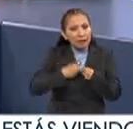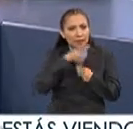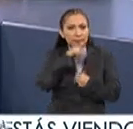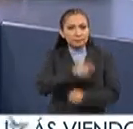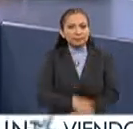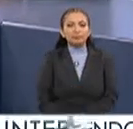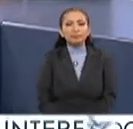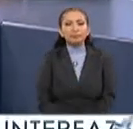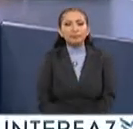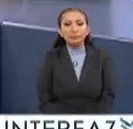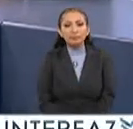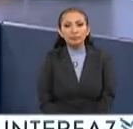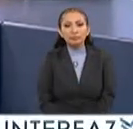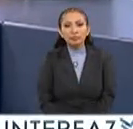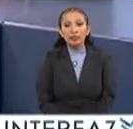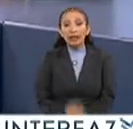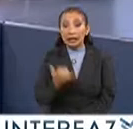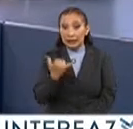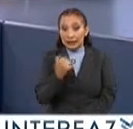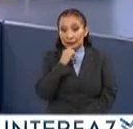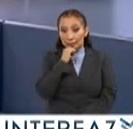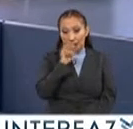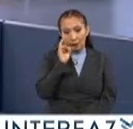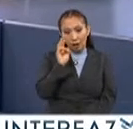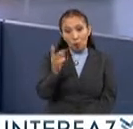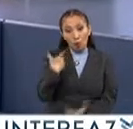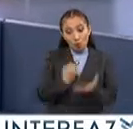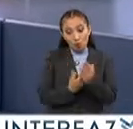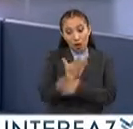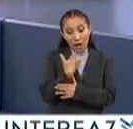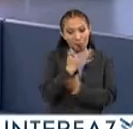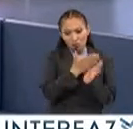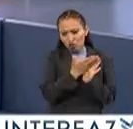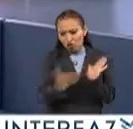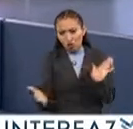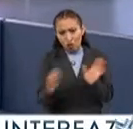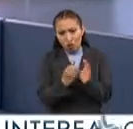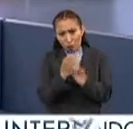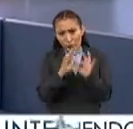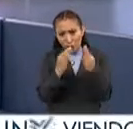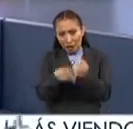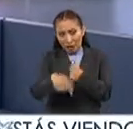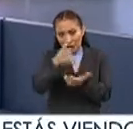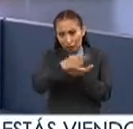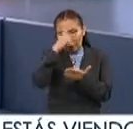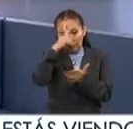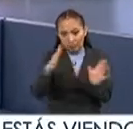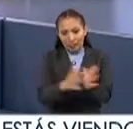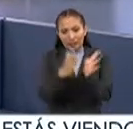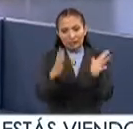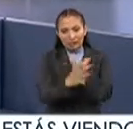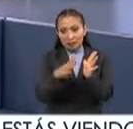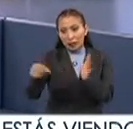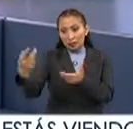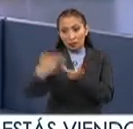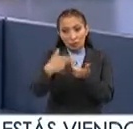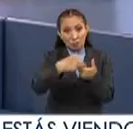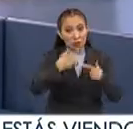vida mejor. Así es que, además, pues, estamos estrenando todo un nuevo mecanismo aquí en la Ciudad de México de participación